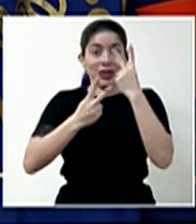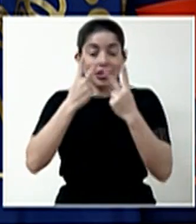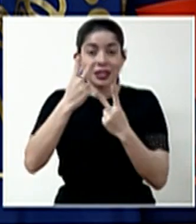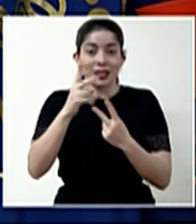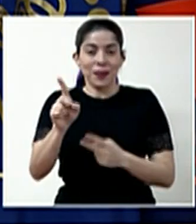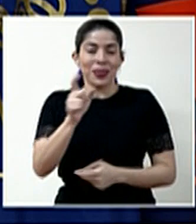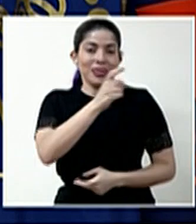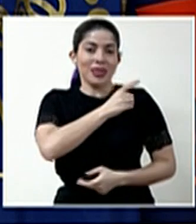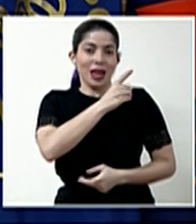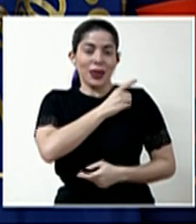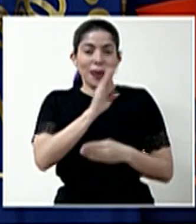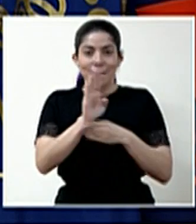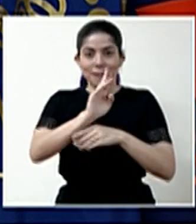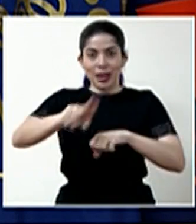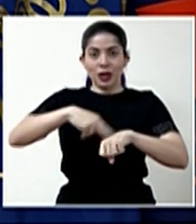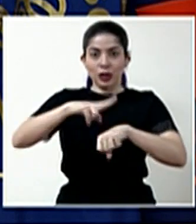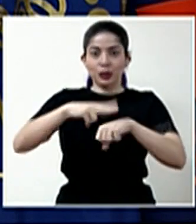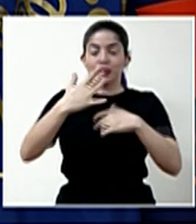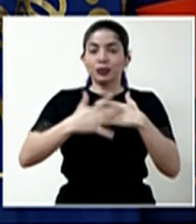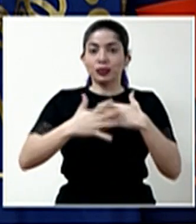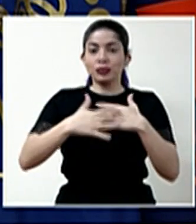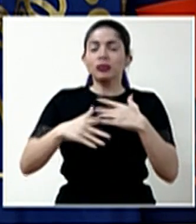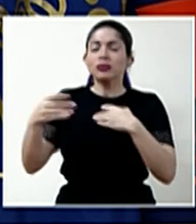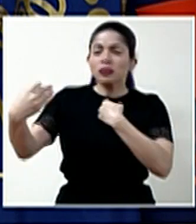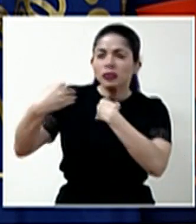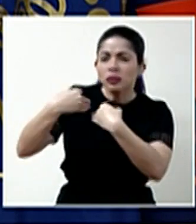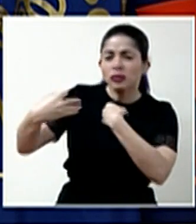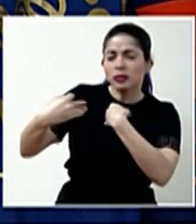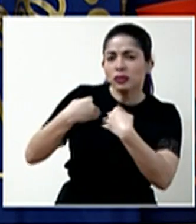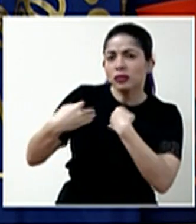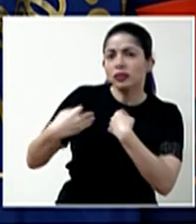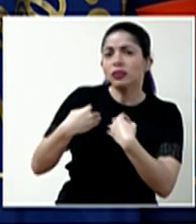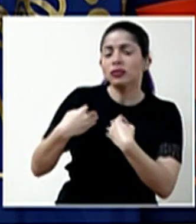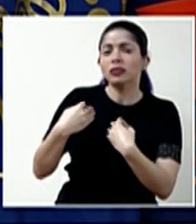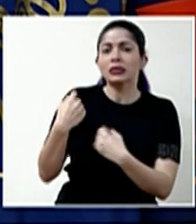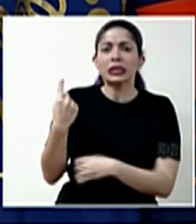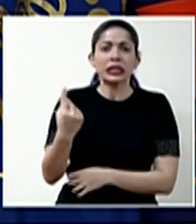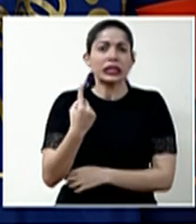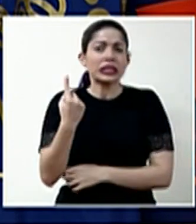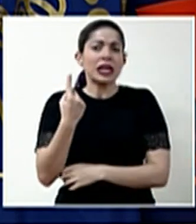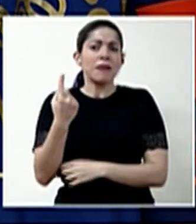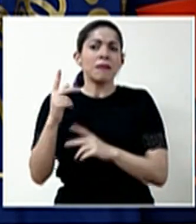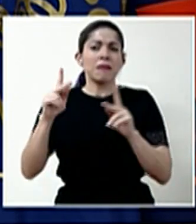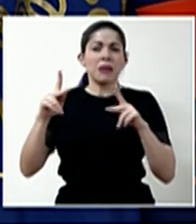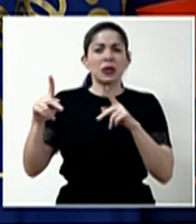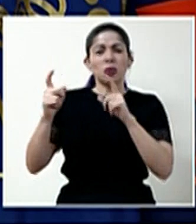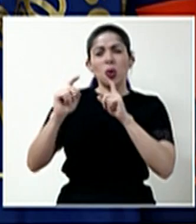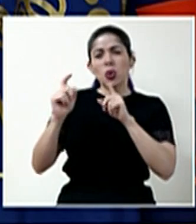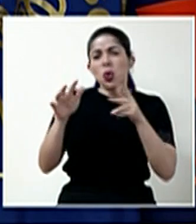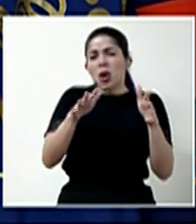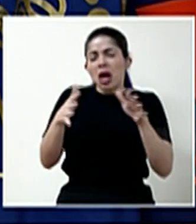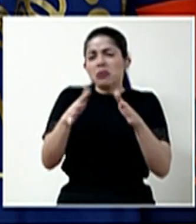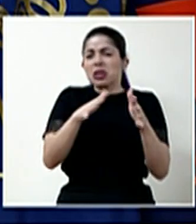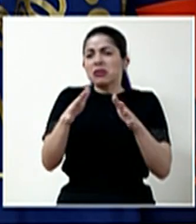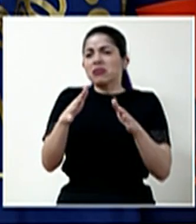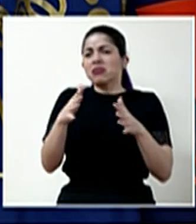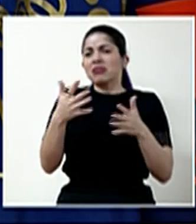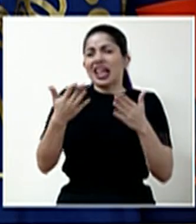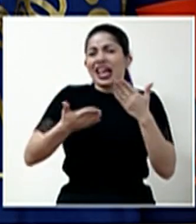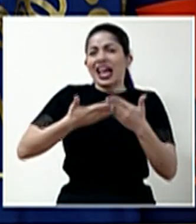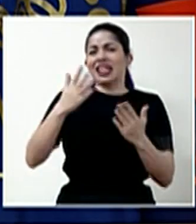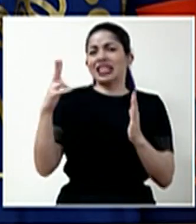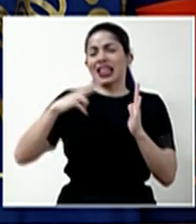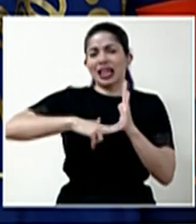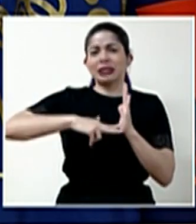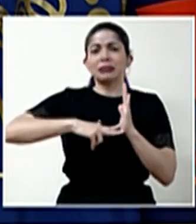del Banco Nacional de Sangre, me expresaba que normalmente se donan, más o menos, se acercan